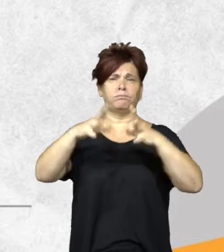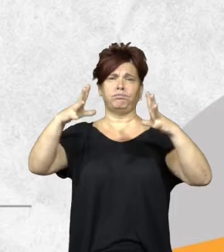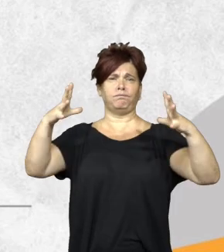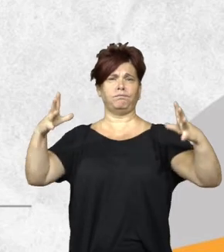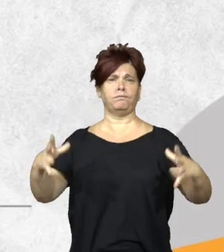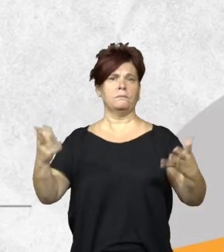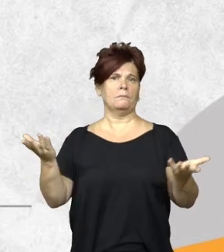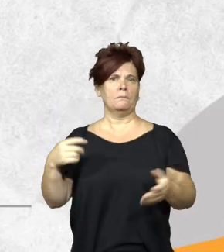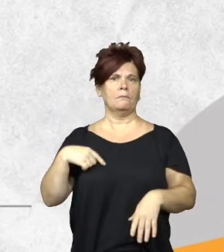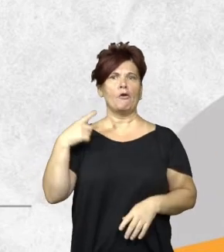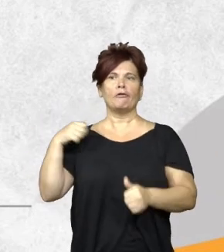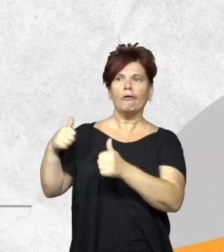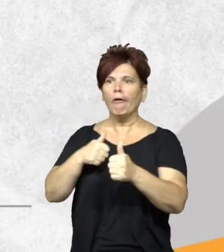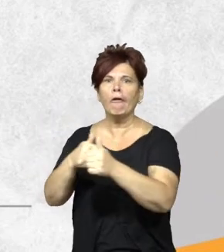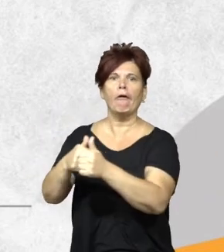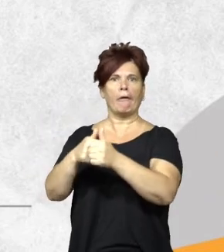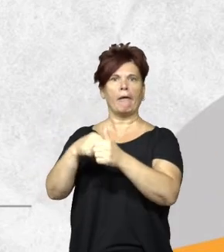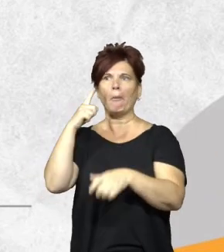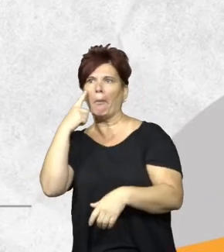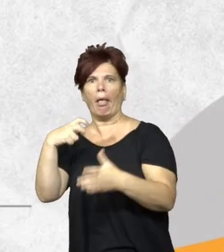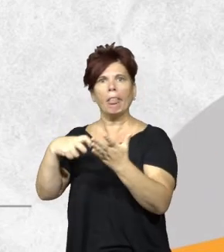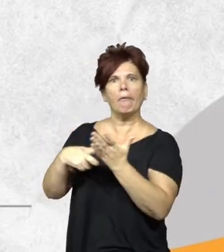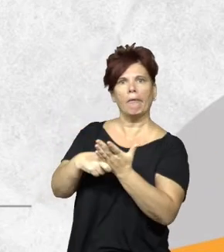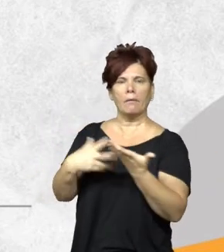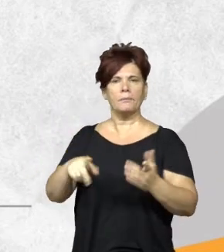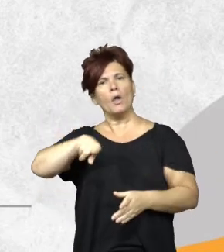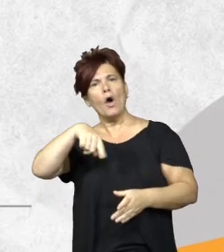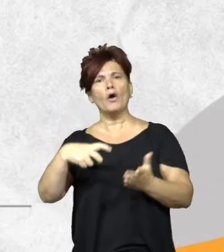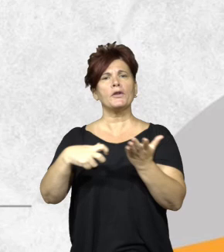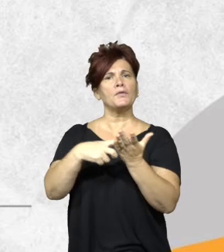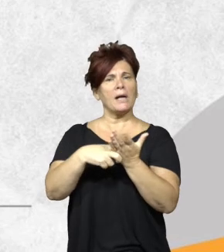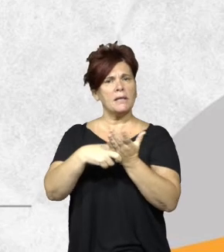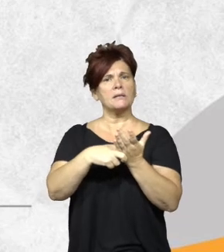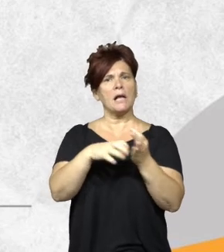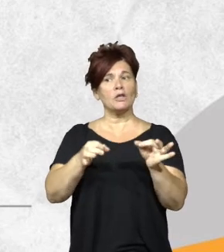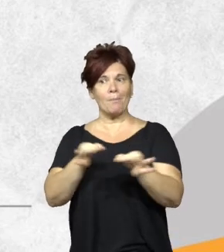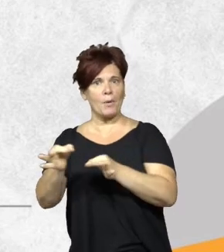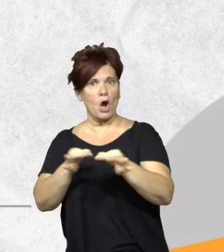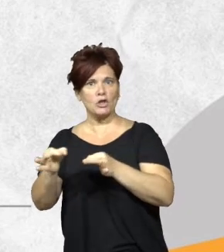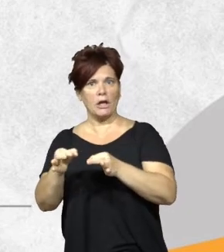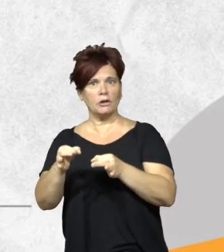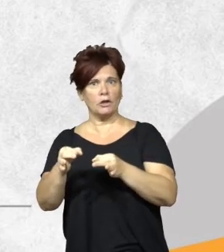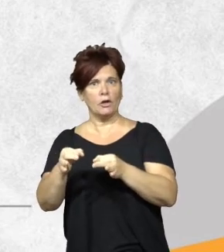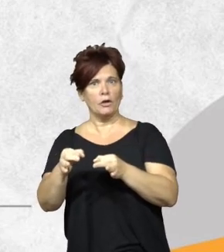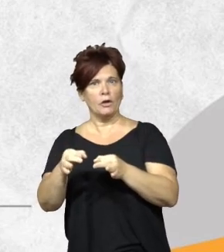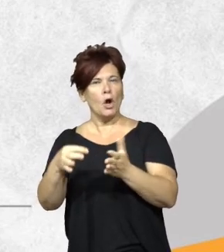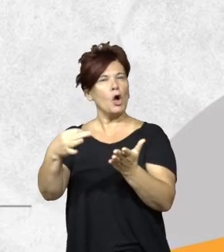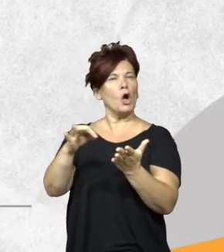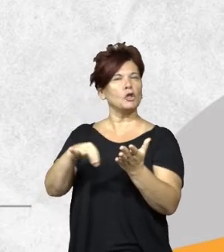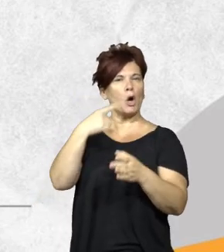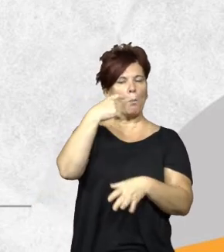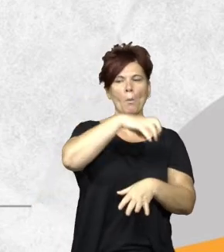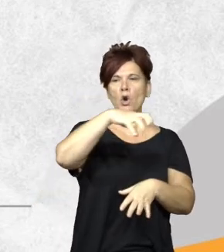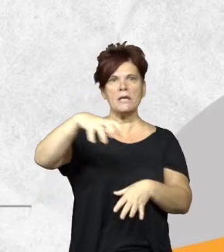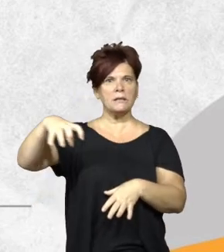tenemos que estar atrás de ellos. Otra de las fiscalizaciones asociadas al nuevo proyecto Girsu es el control de los municipios adheridos al proyecto